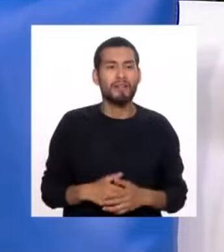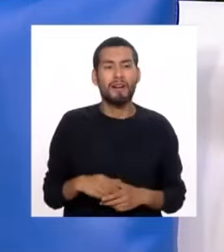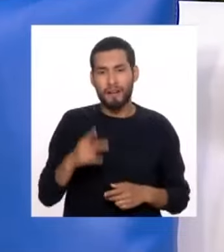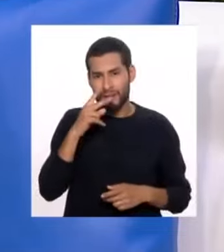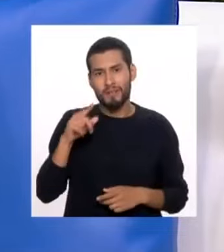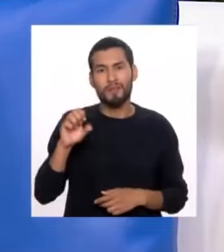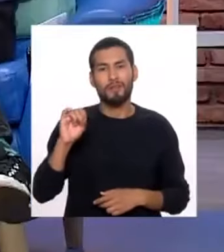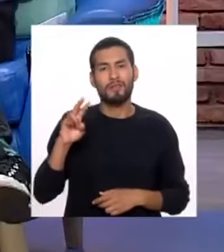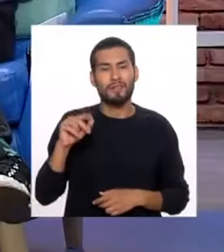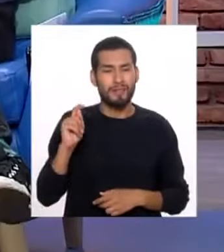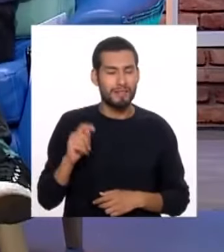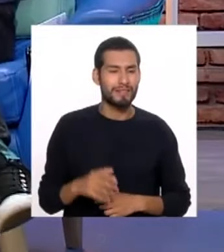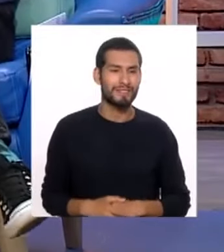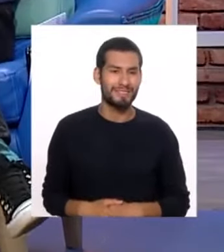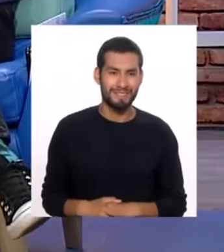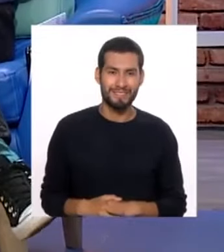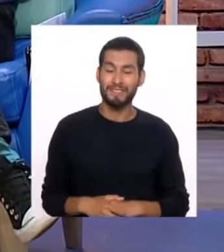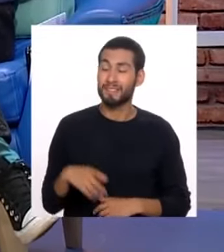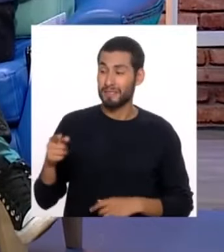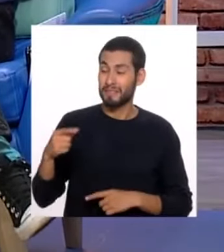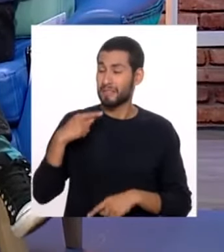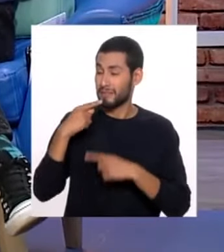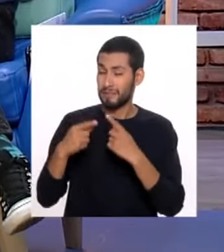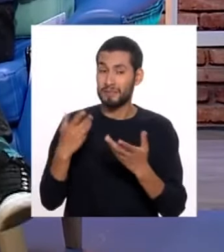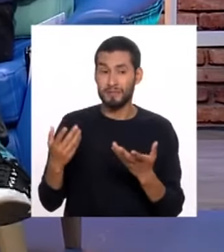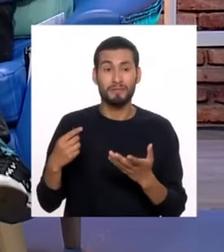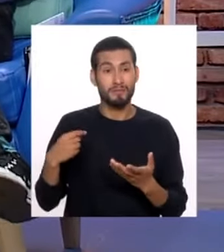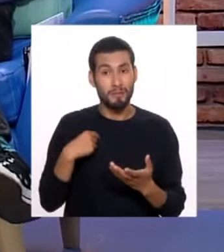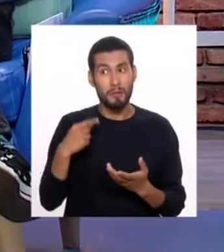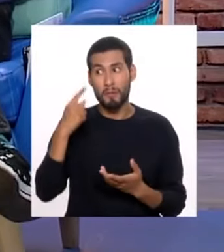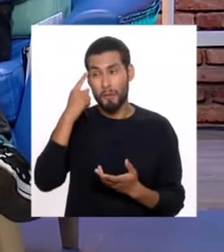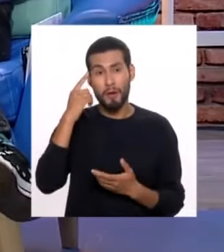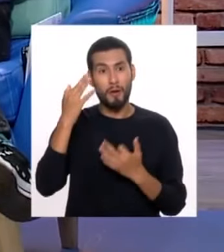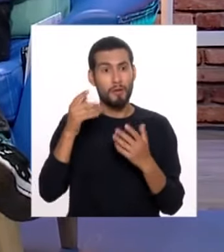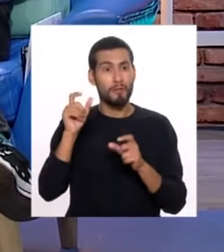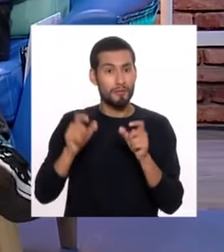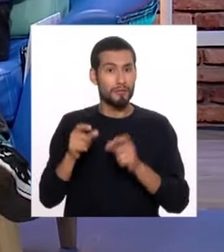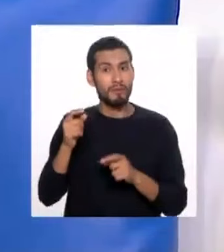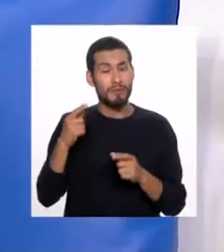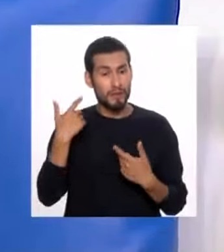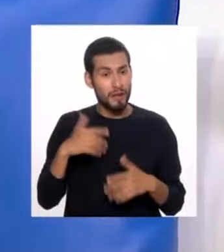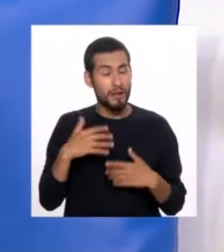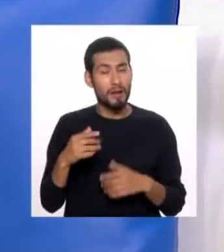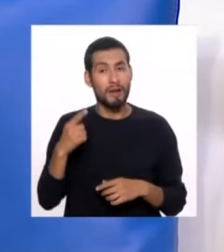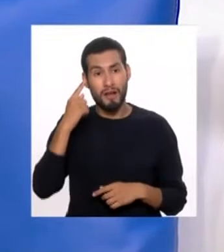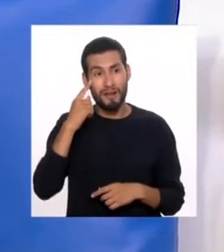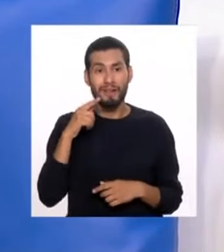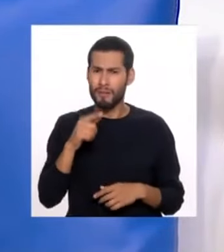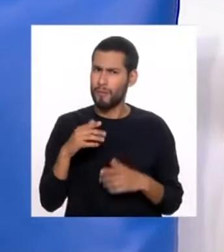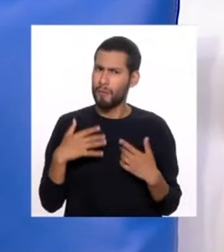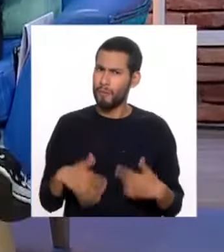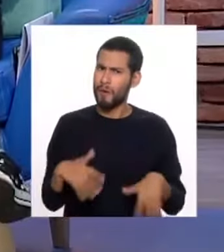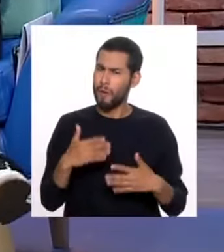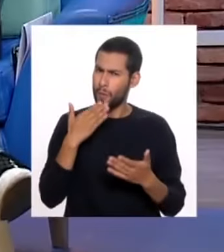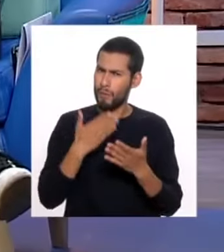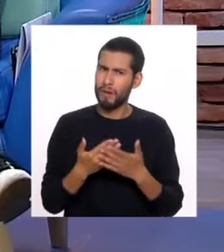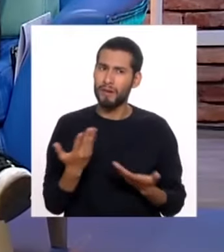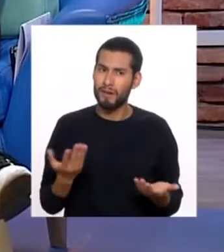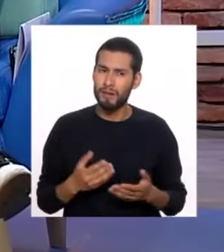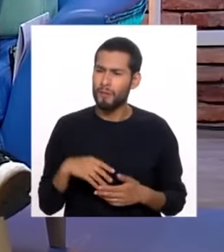bien Sunat. Lo que tú acabas de decir, ya lo vamos pensando varios bastantes veces. Ya eso, la de la Sunat es una maravilla porque